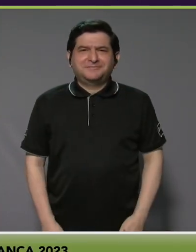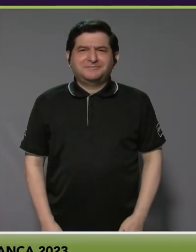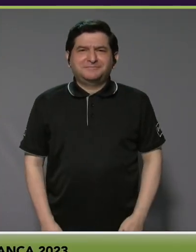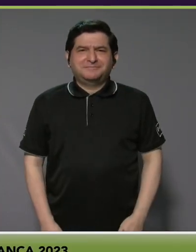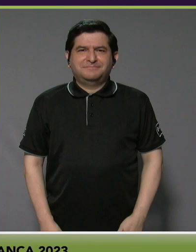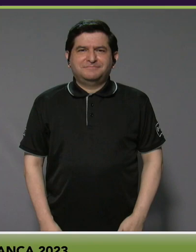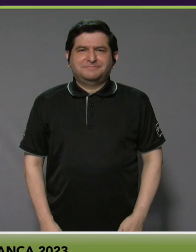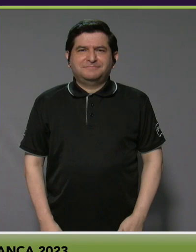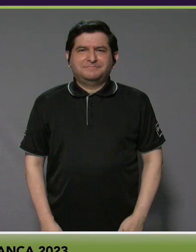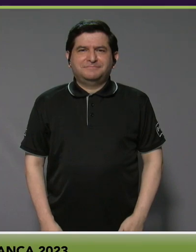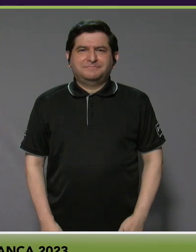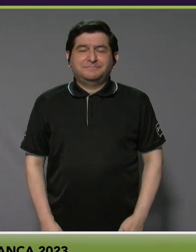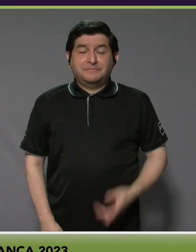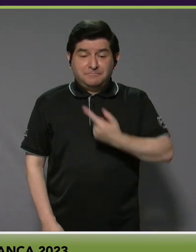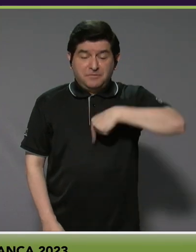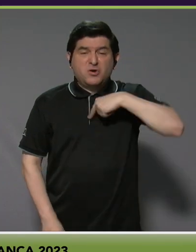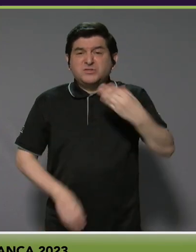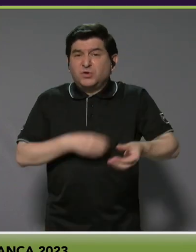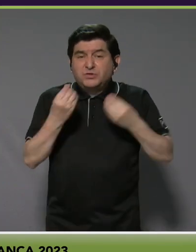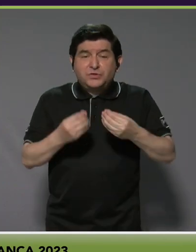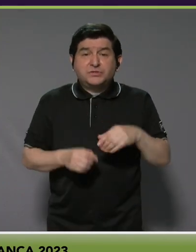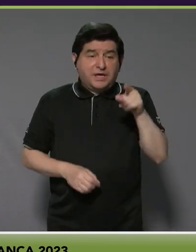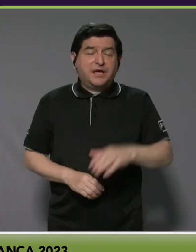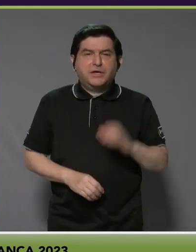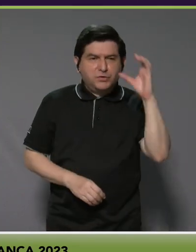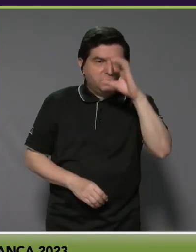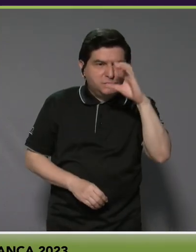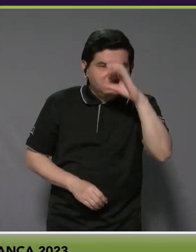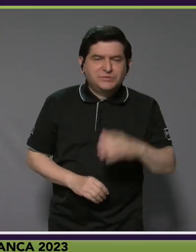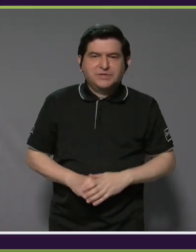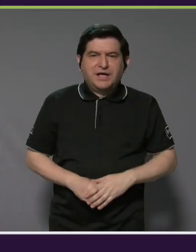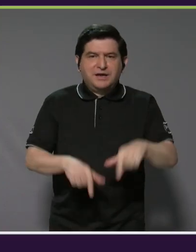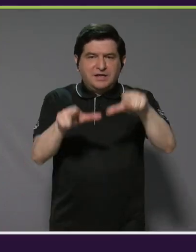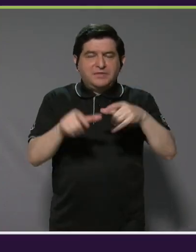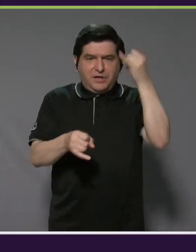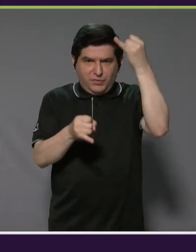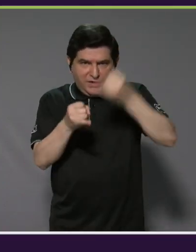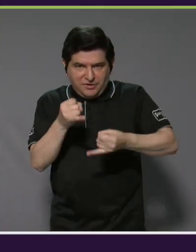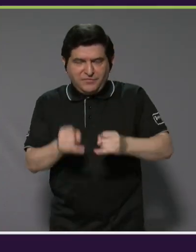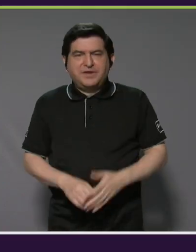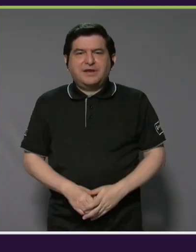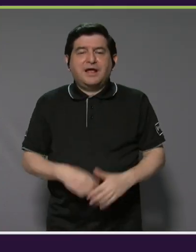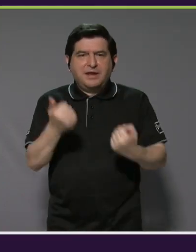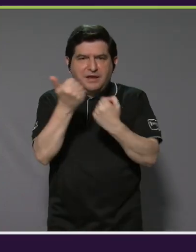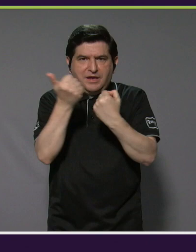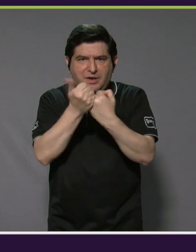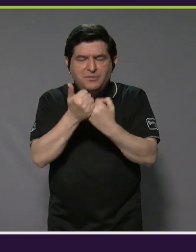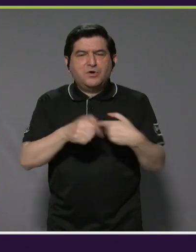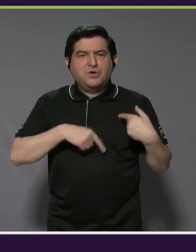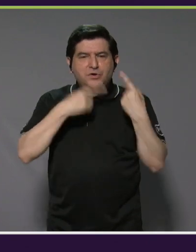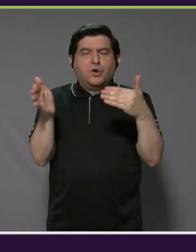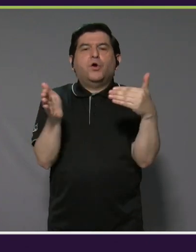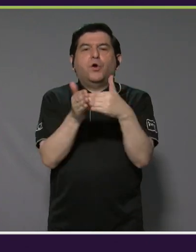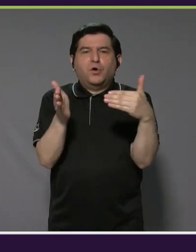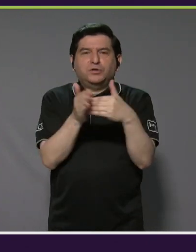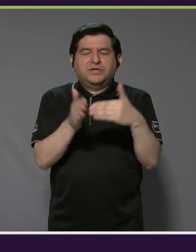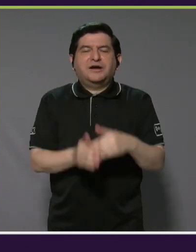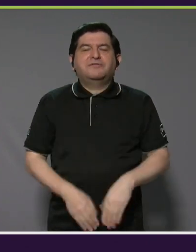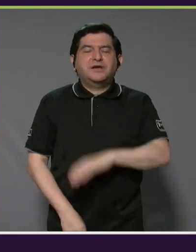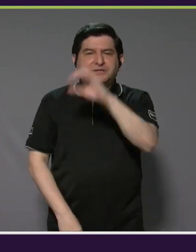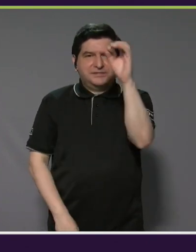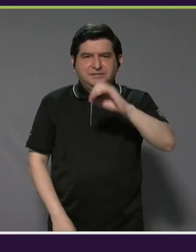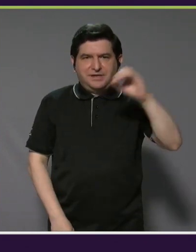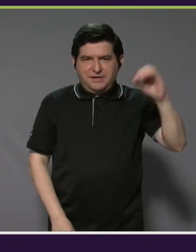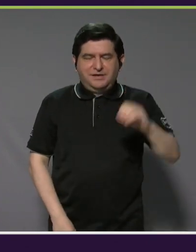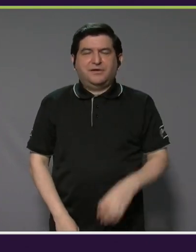y básicamente lo que hacemos es juntarlos de donde ellos quedan y darles asistencia, llevarlos de nuevo donde está la ola ya